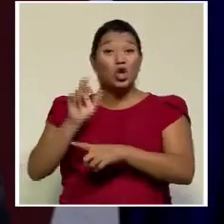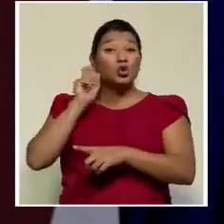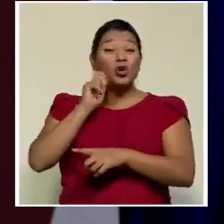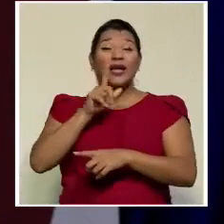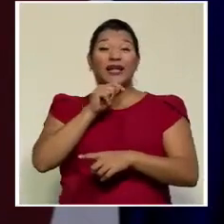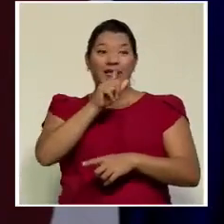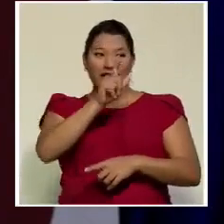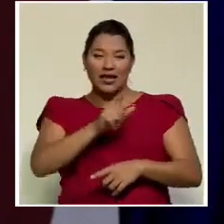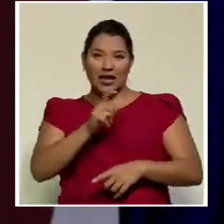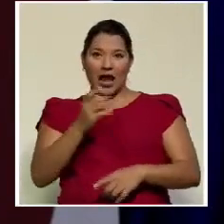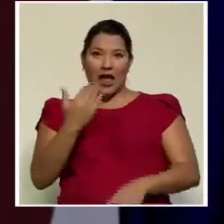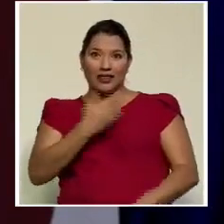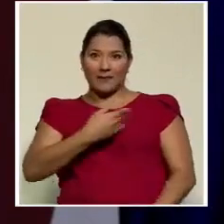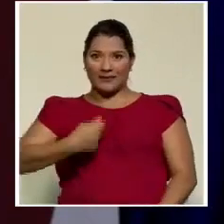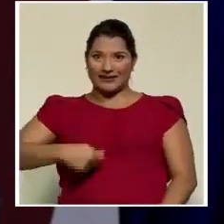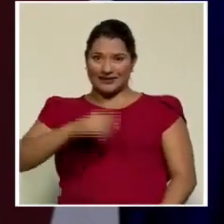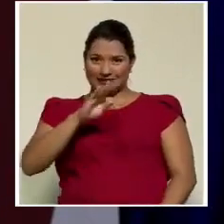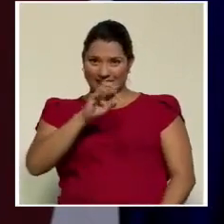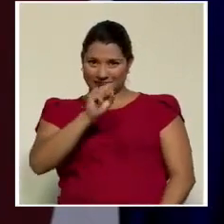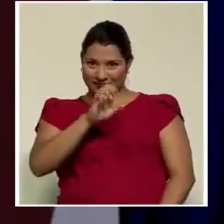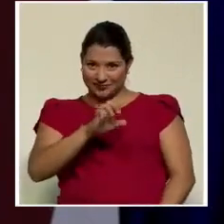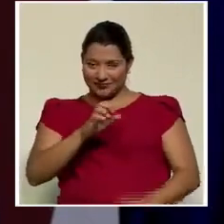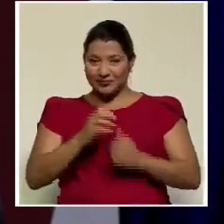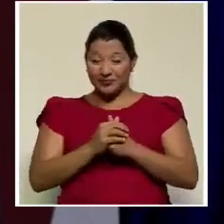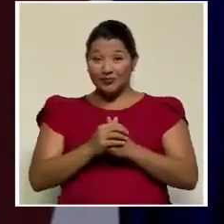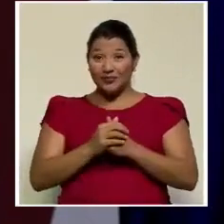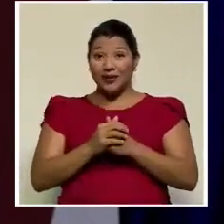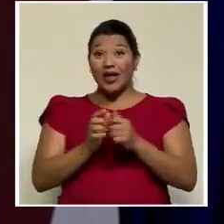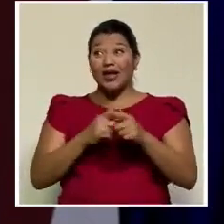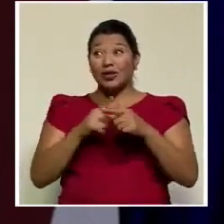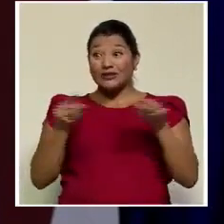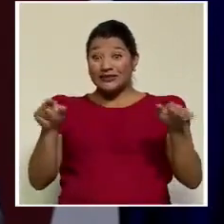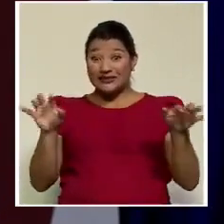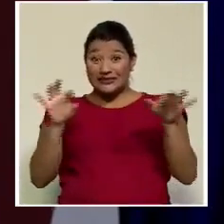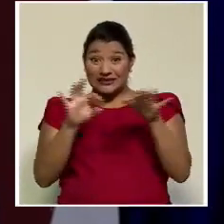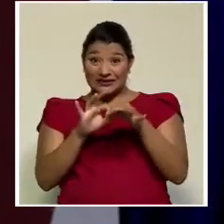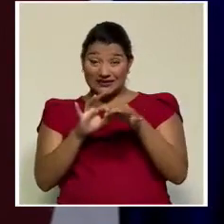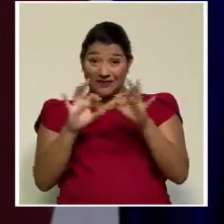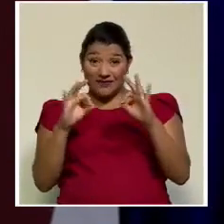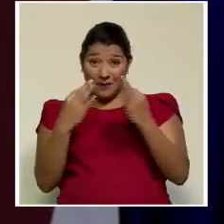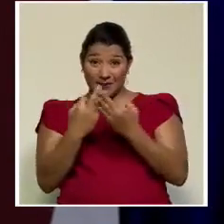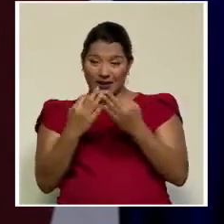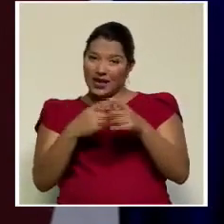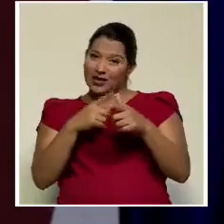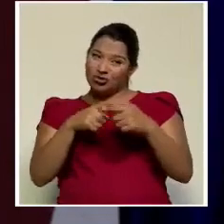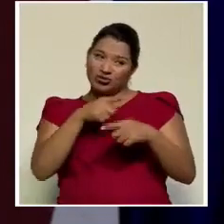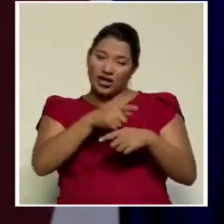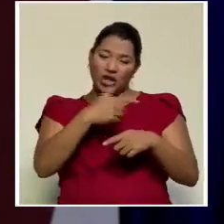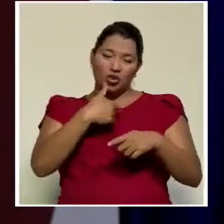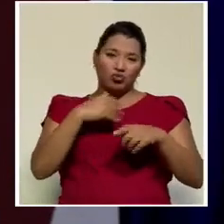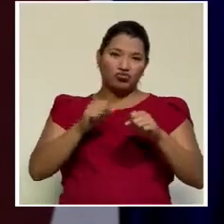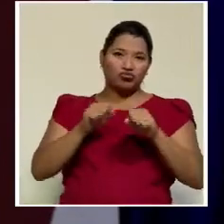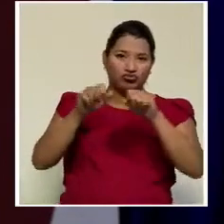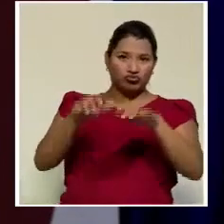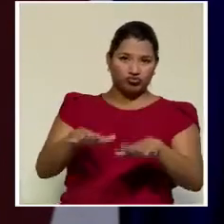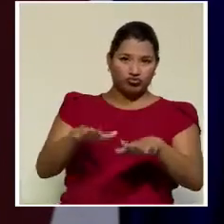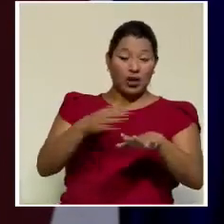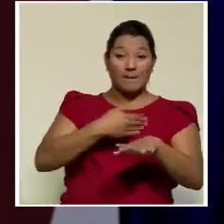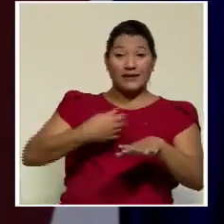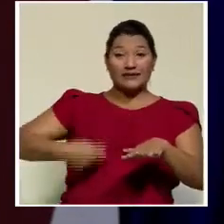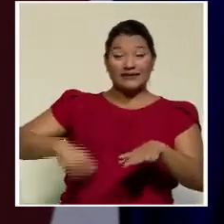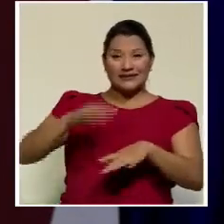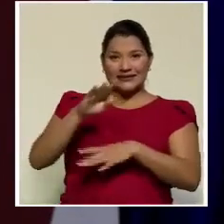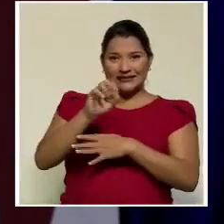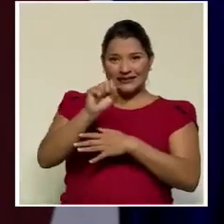Antonio Sobrado. Esta relación de parentesco forzó políticamente la renuncia del presidente del Tribunal